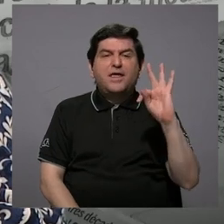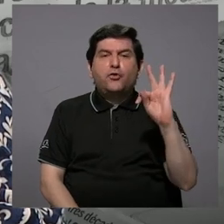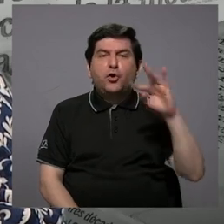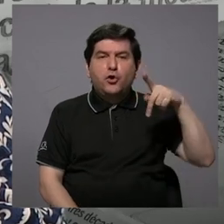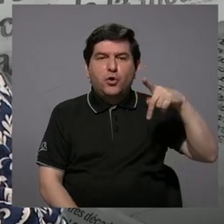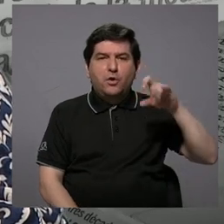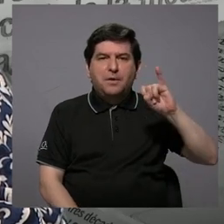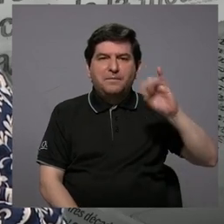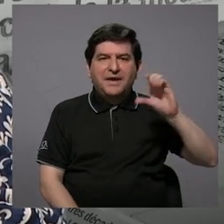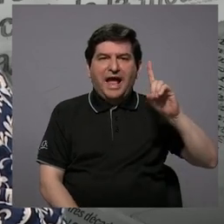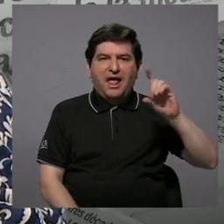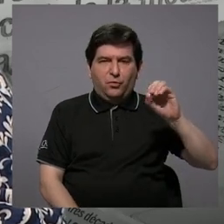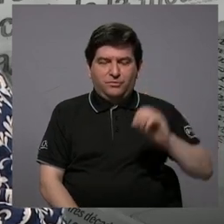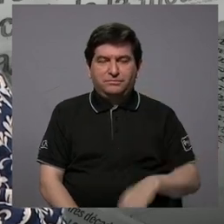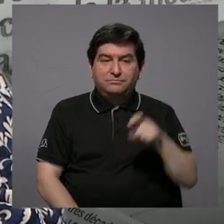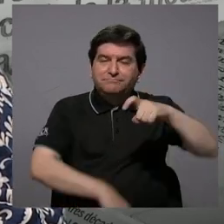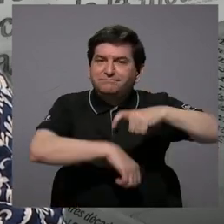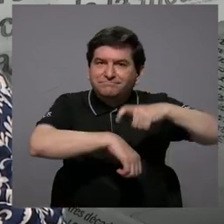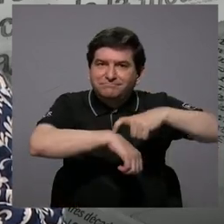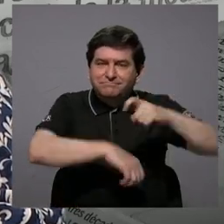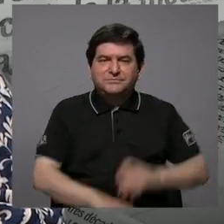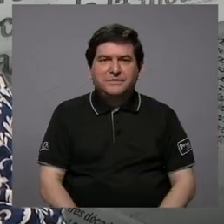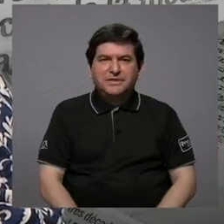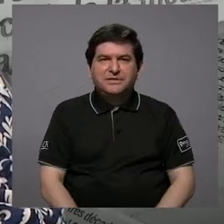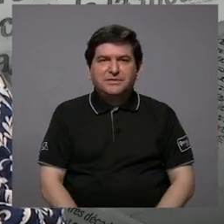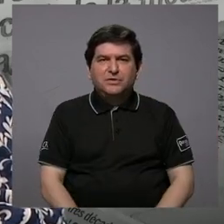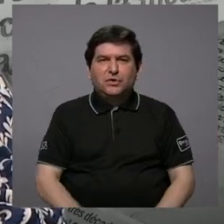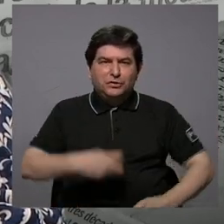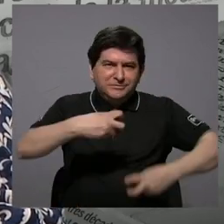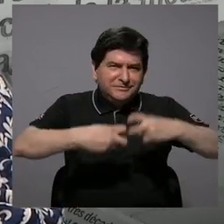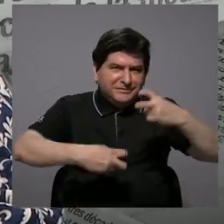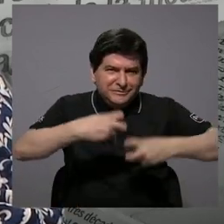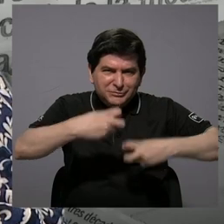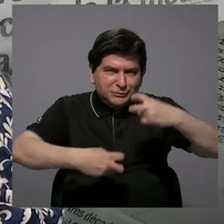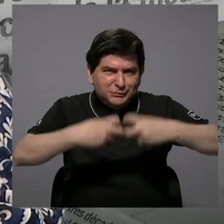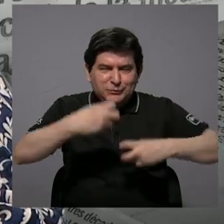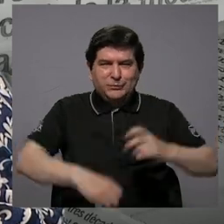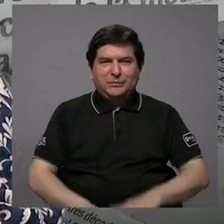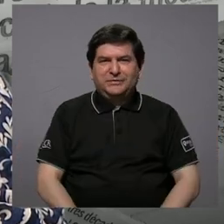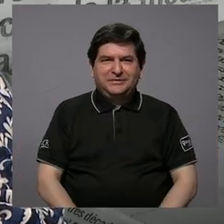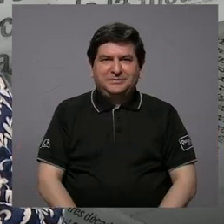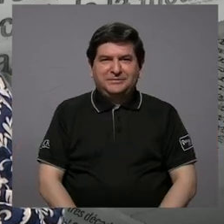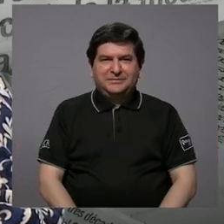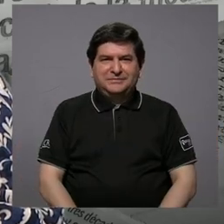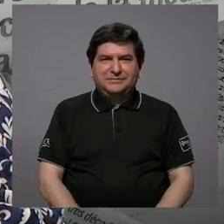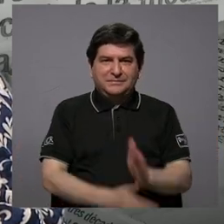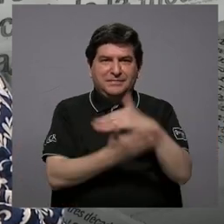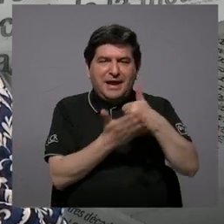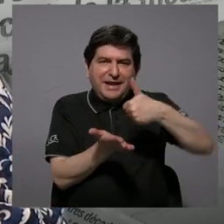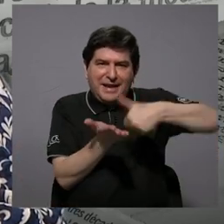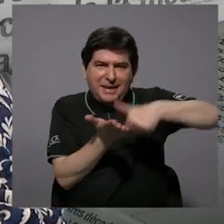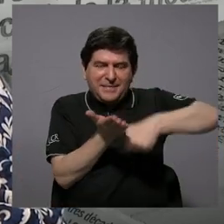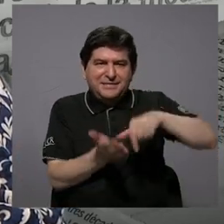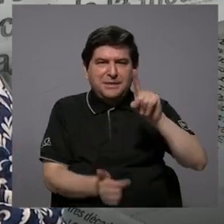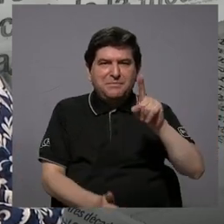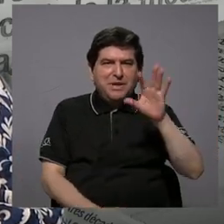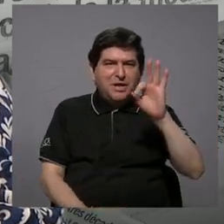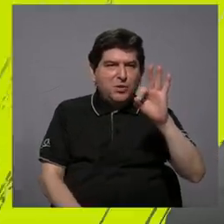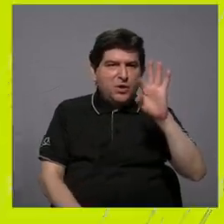Picado. En ese momento del conflicto de la parte electoral de